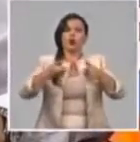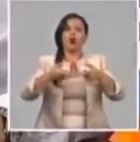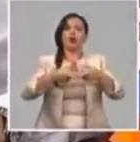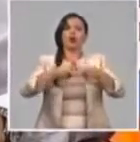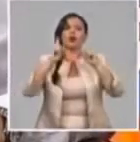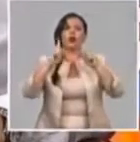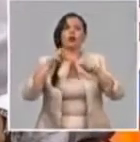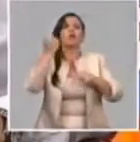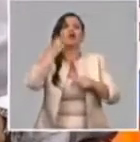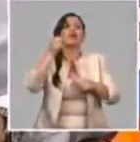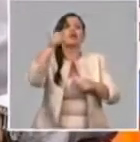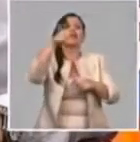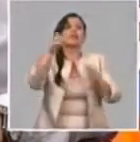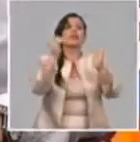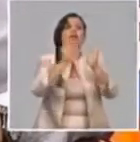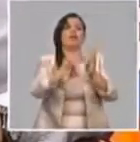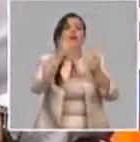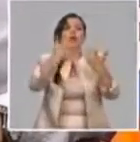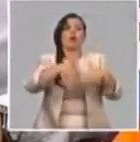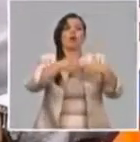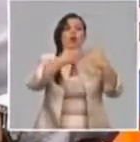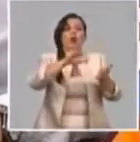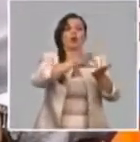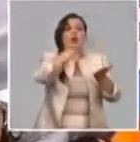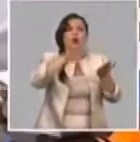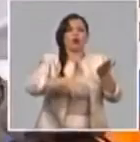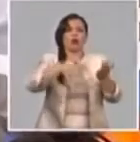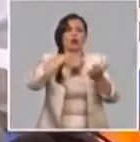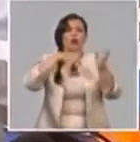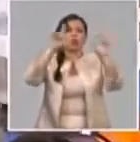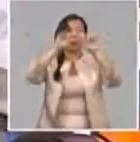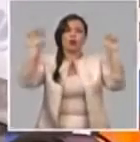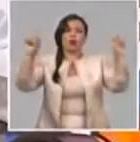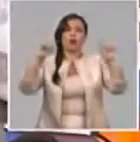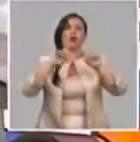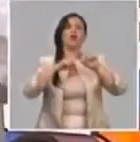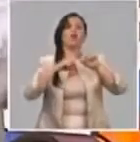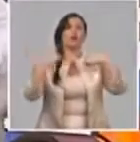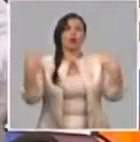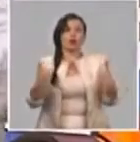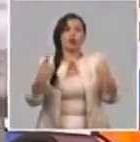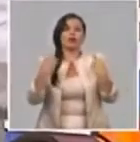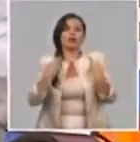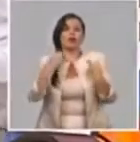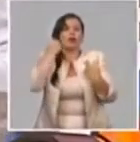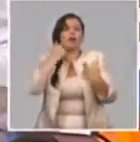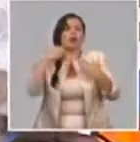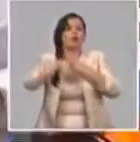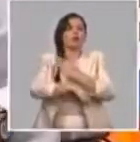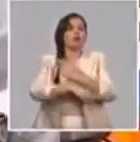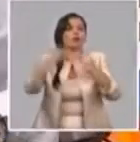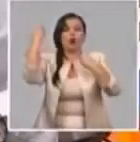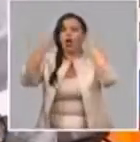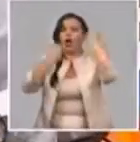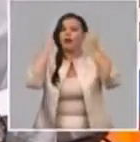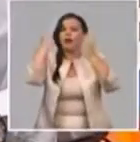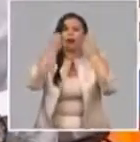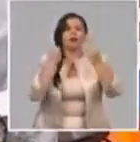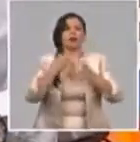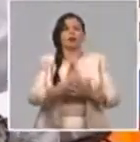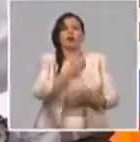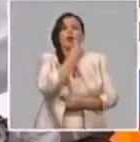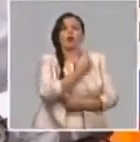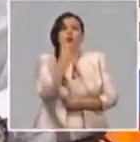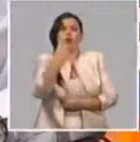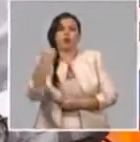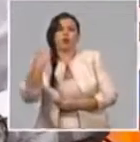los más de 10.000 productores de arroz que tiene el país. Porque tenemos que hacer un análisis más concreto, uno por uno, en el país. Tomando